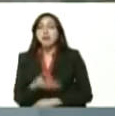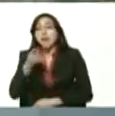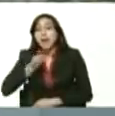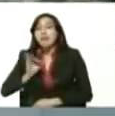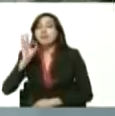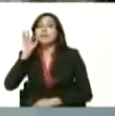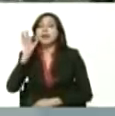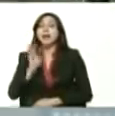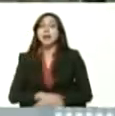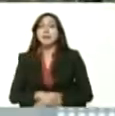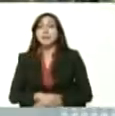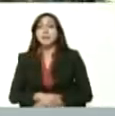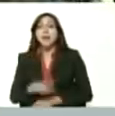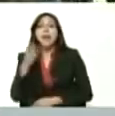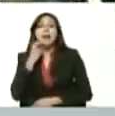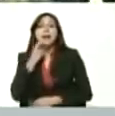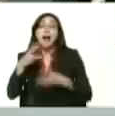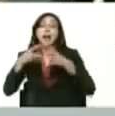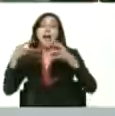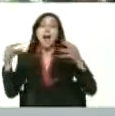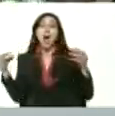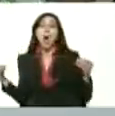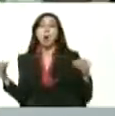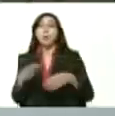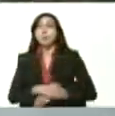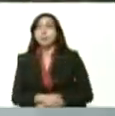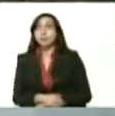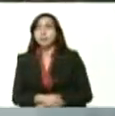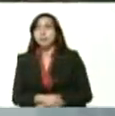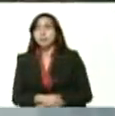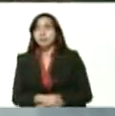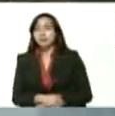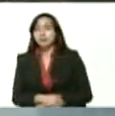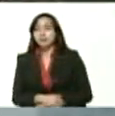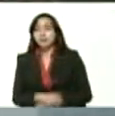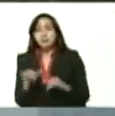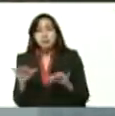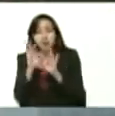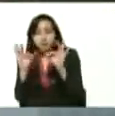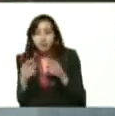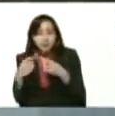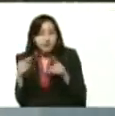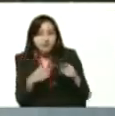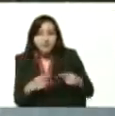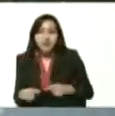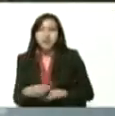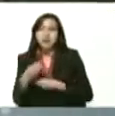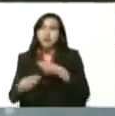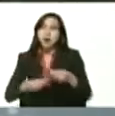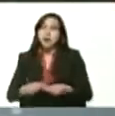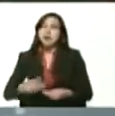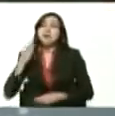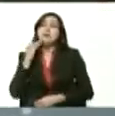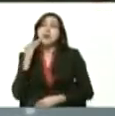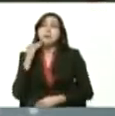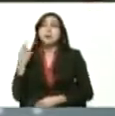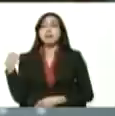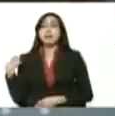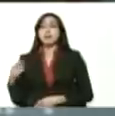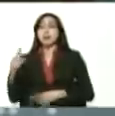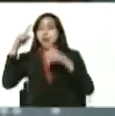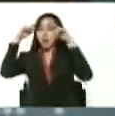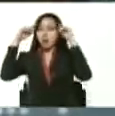cacao no es la misma fórmula pero hace falta ahí bueno la experiencia ya adquirida